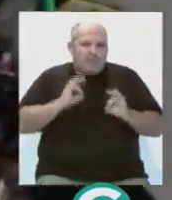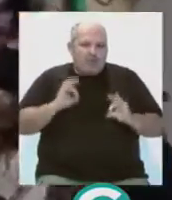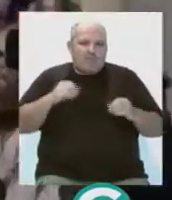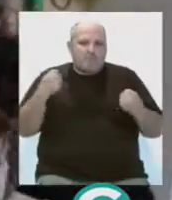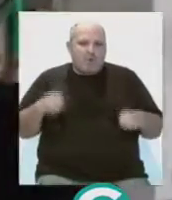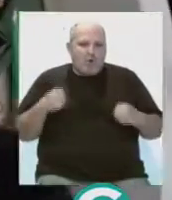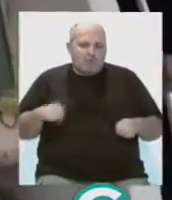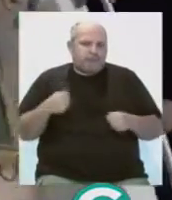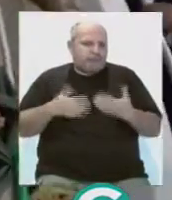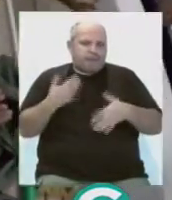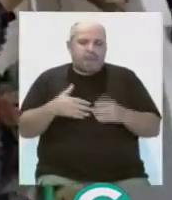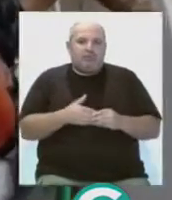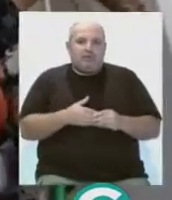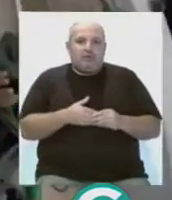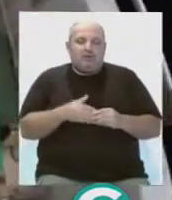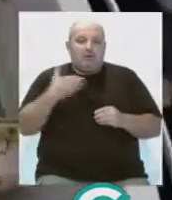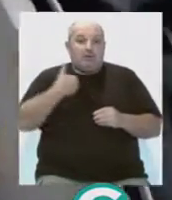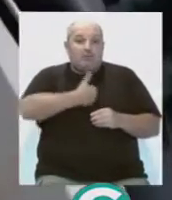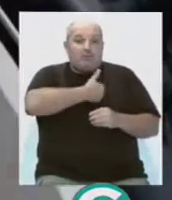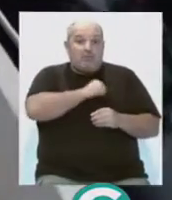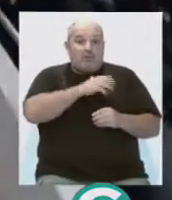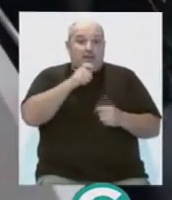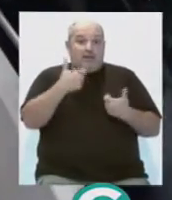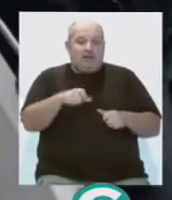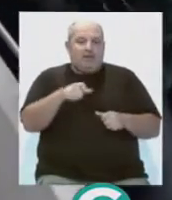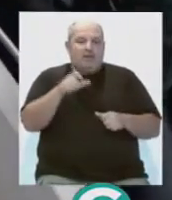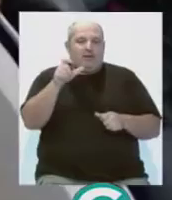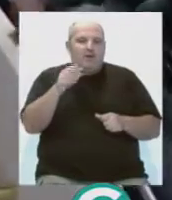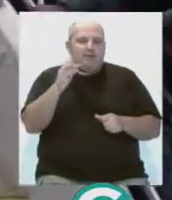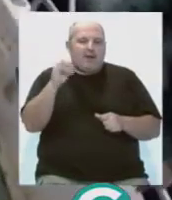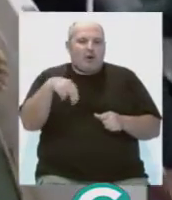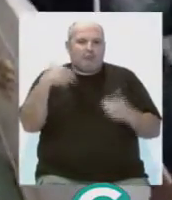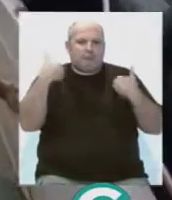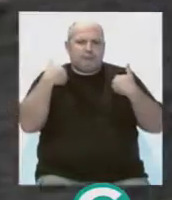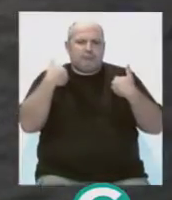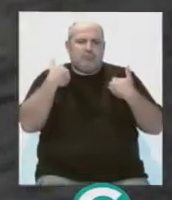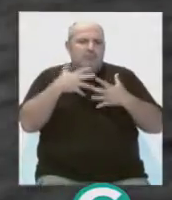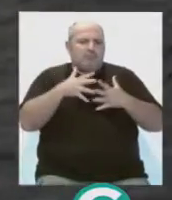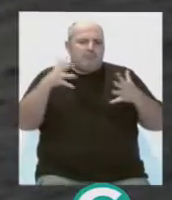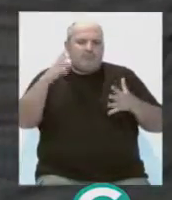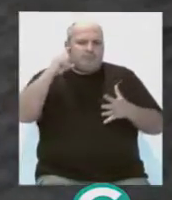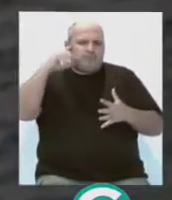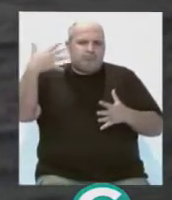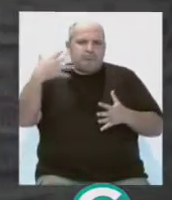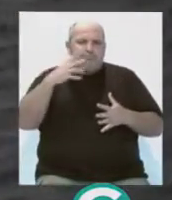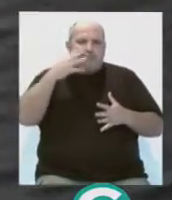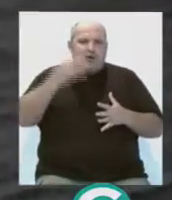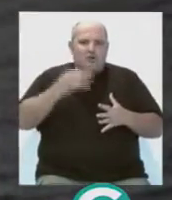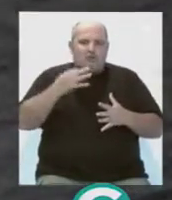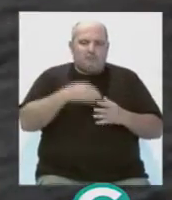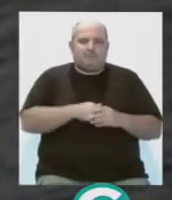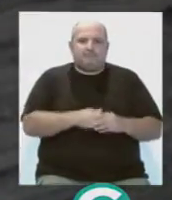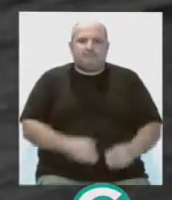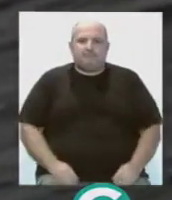Por otro lado, hoy hemos conocido que se ha entregado a la policía Francisco Tejón Carrasco, el mayor narcotraficante de hachís en